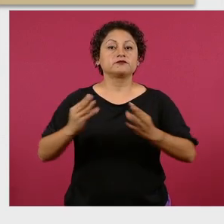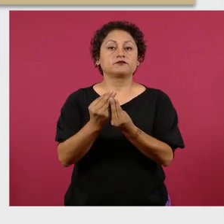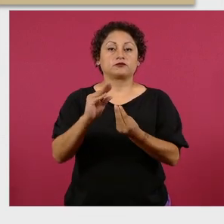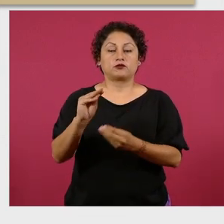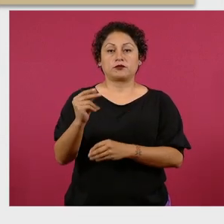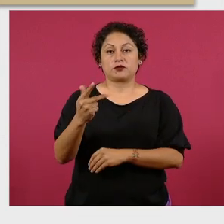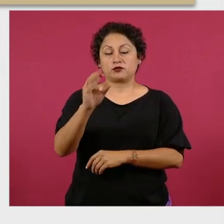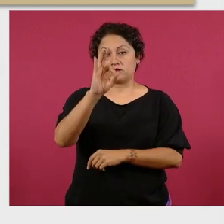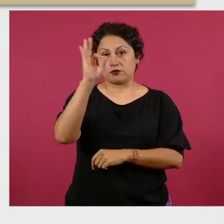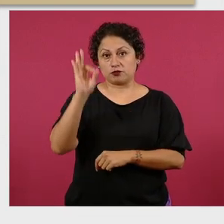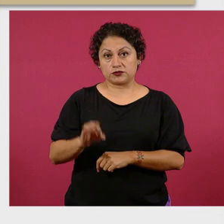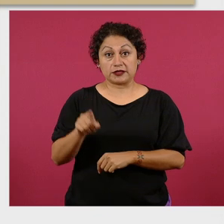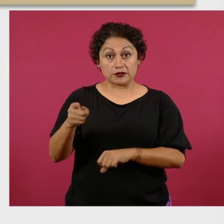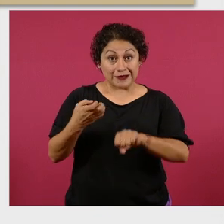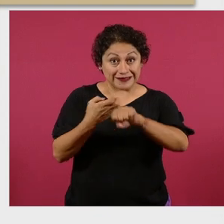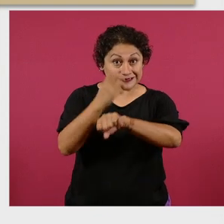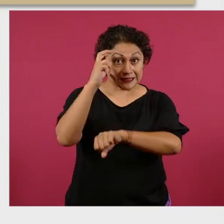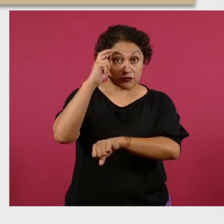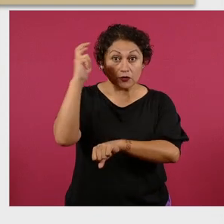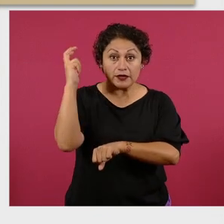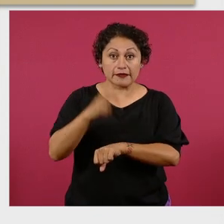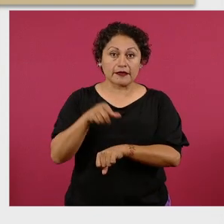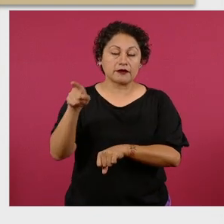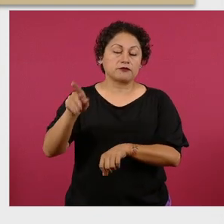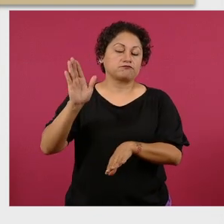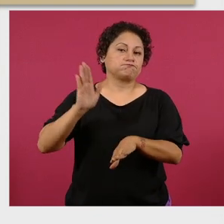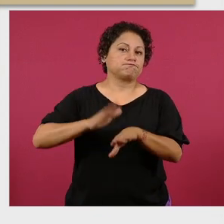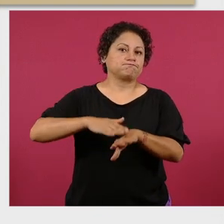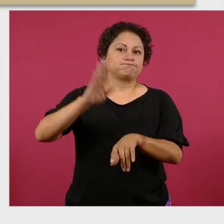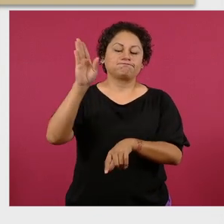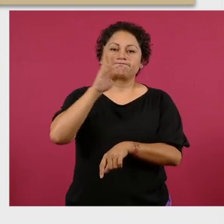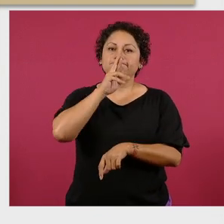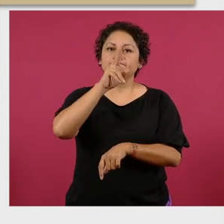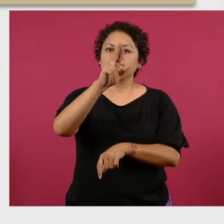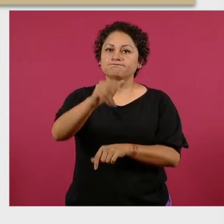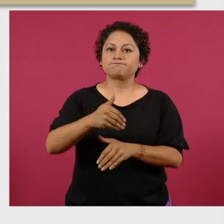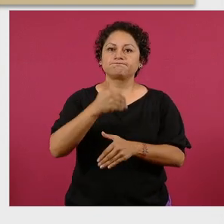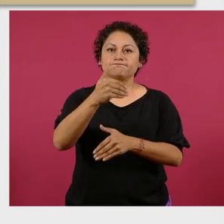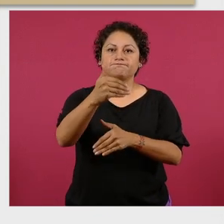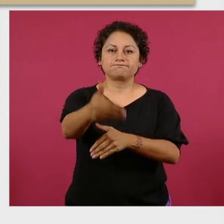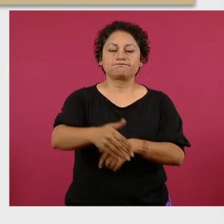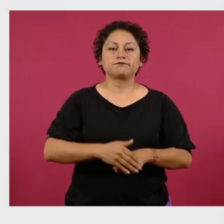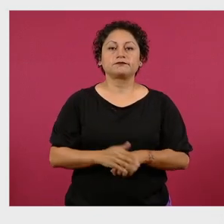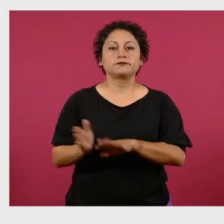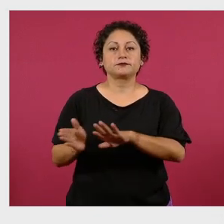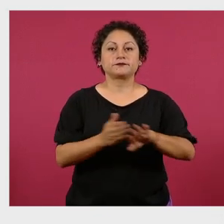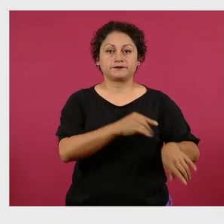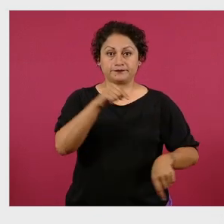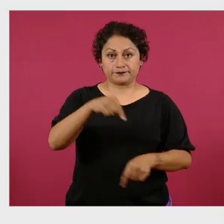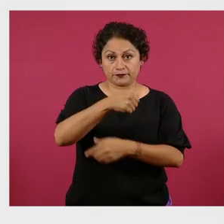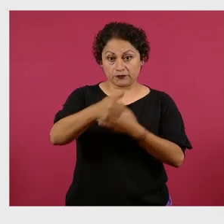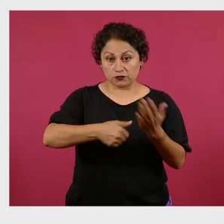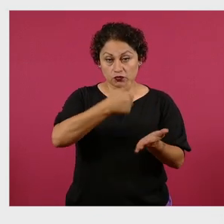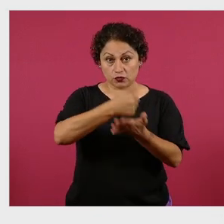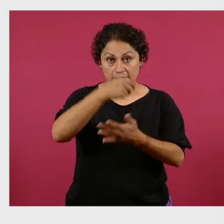Hidalgo es de los estados que más ha avanzado en la clínica Es Nuestra también. En la Ciudad de México también se ha